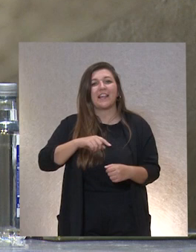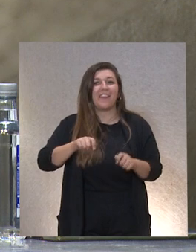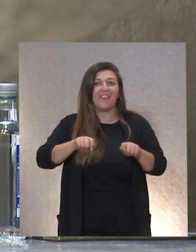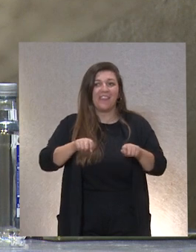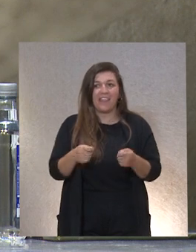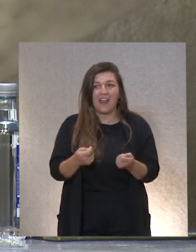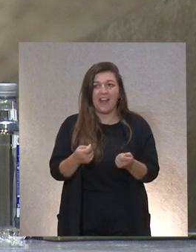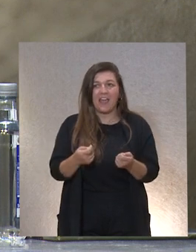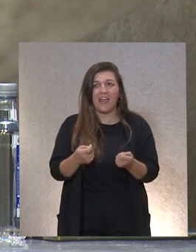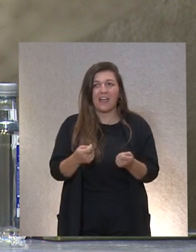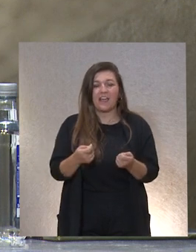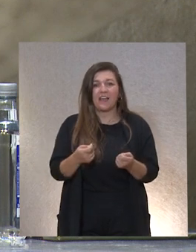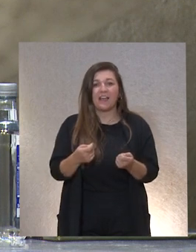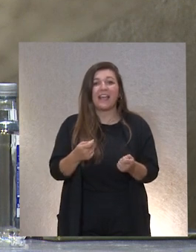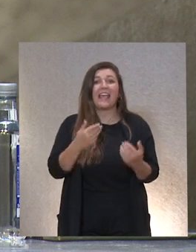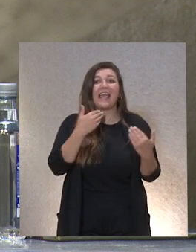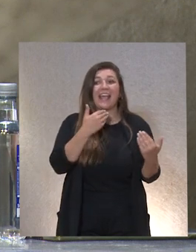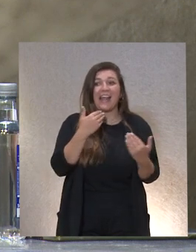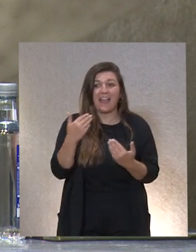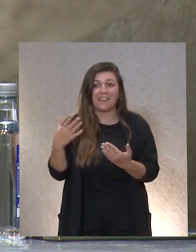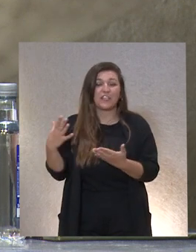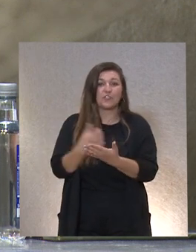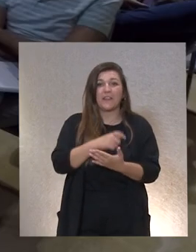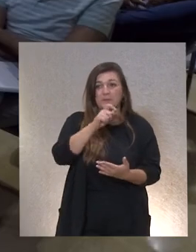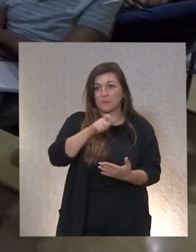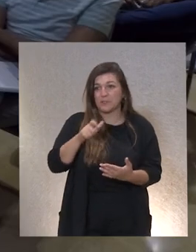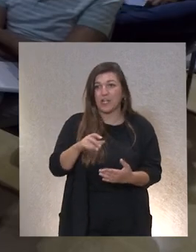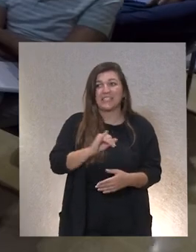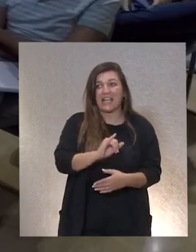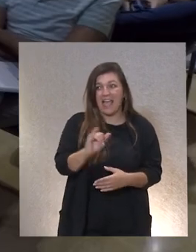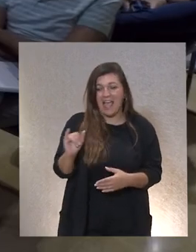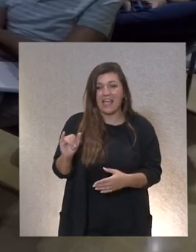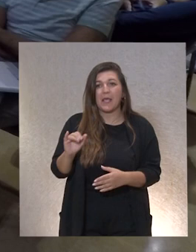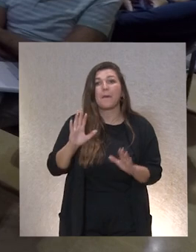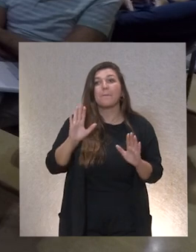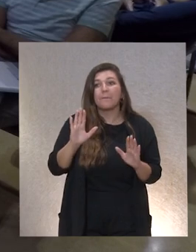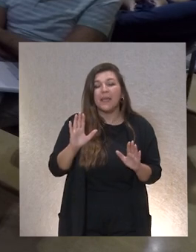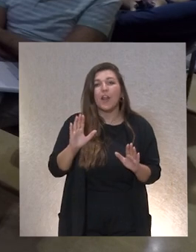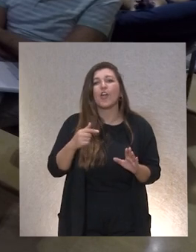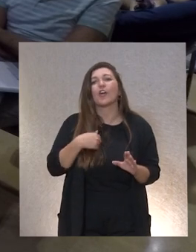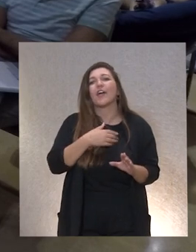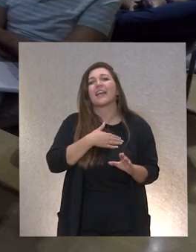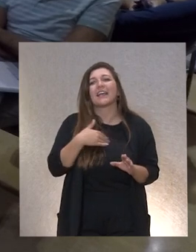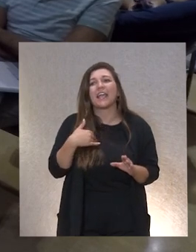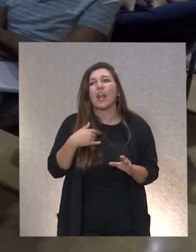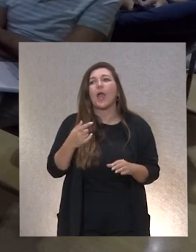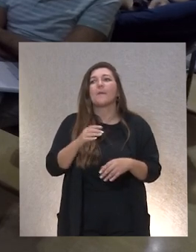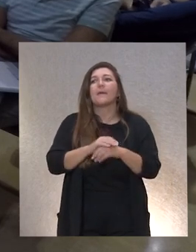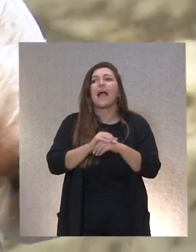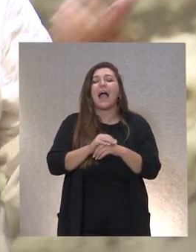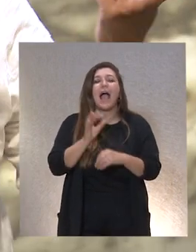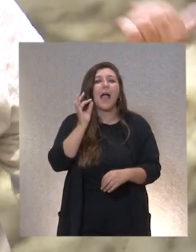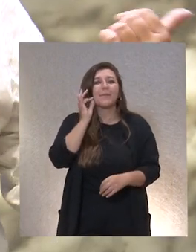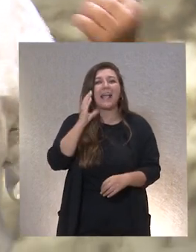y a agradecerles a todas las personas que están aquí pero para ello me encantaría que mi amiga Clara